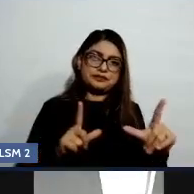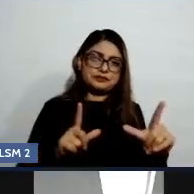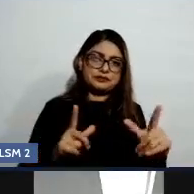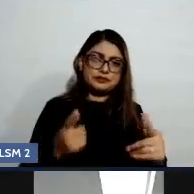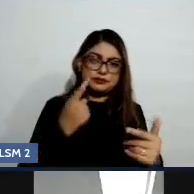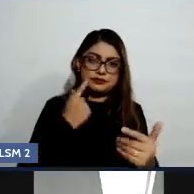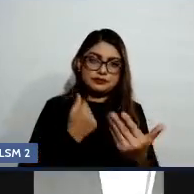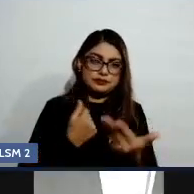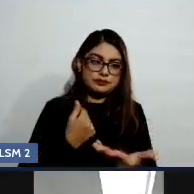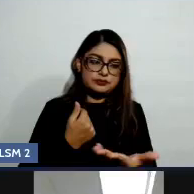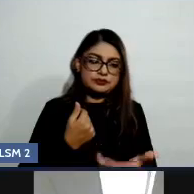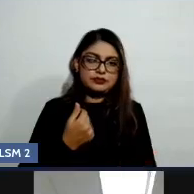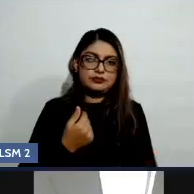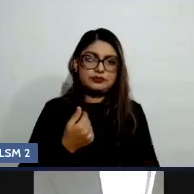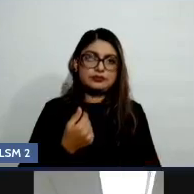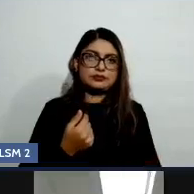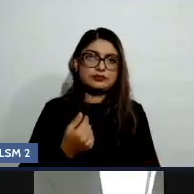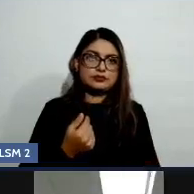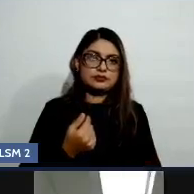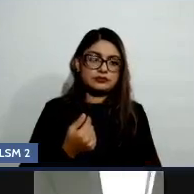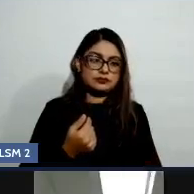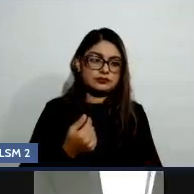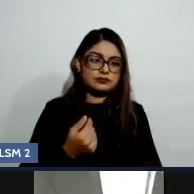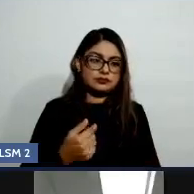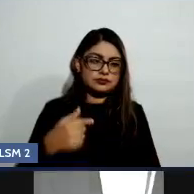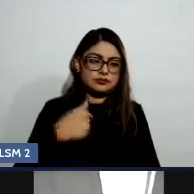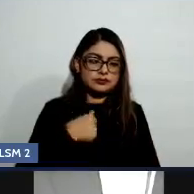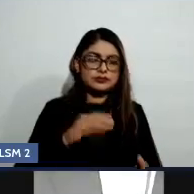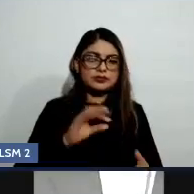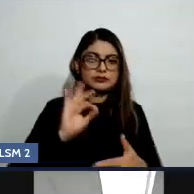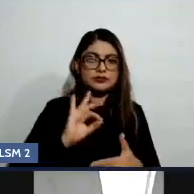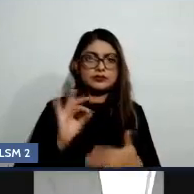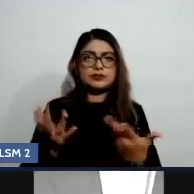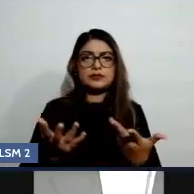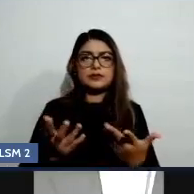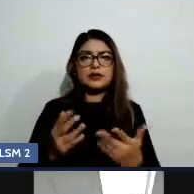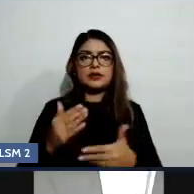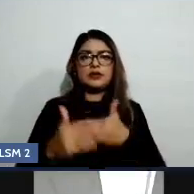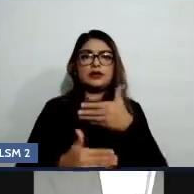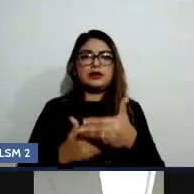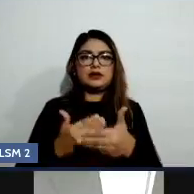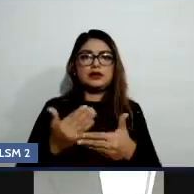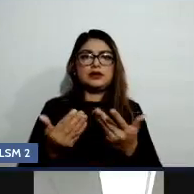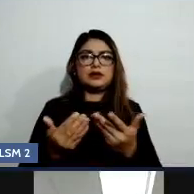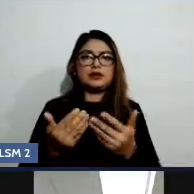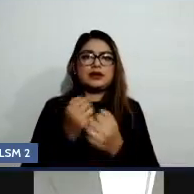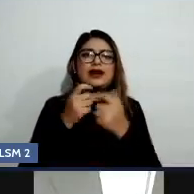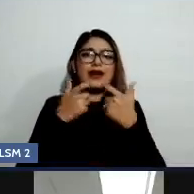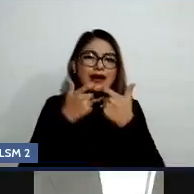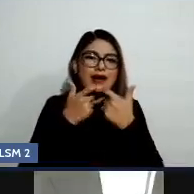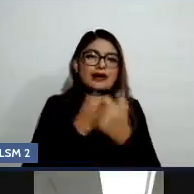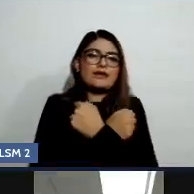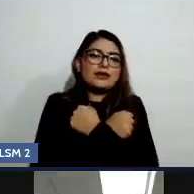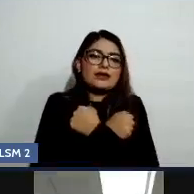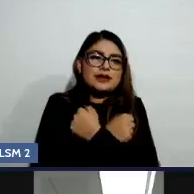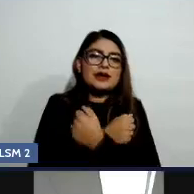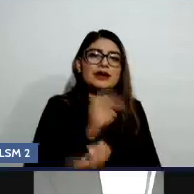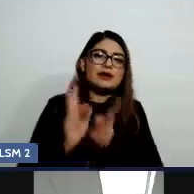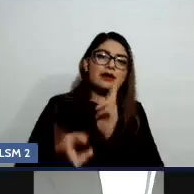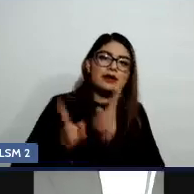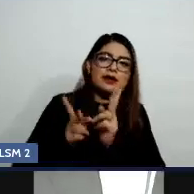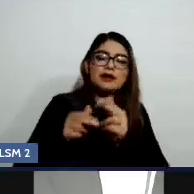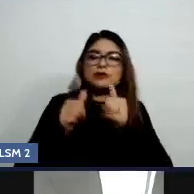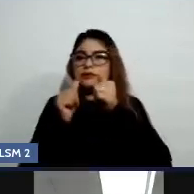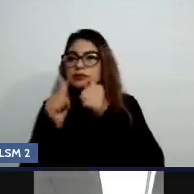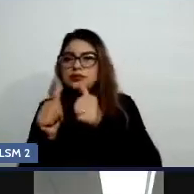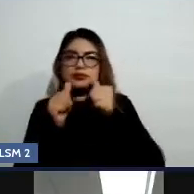reír, abrazar, hablar, escuchar, esto, pues es un alimento, ¿no? Esto de